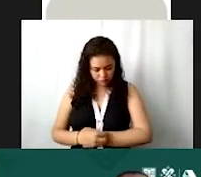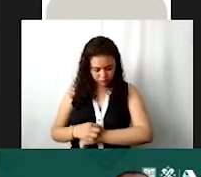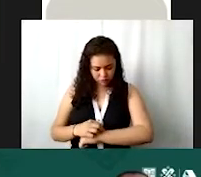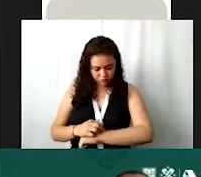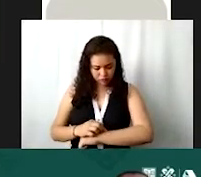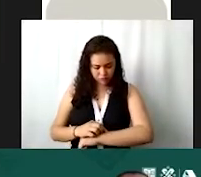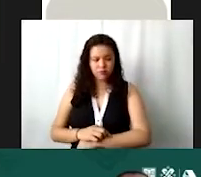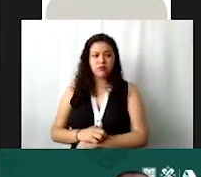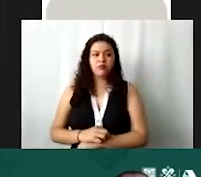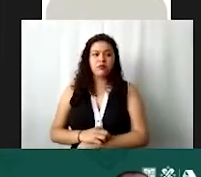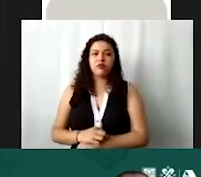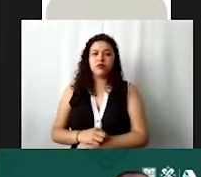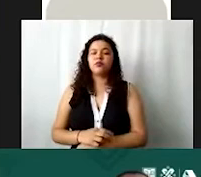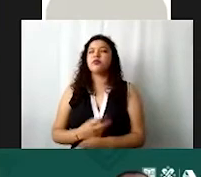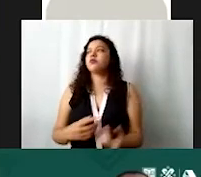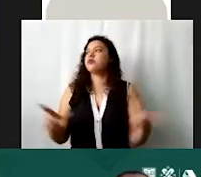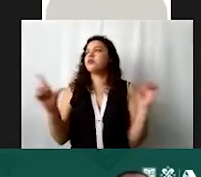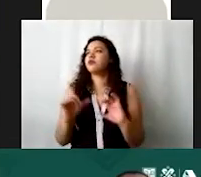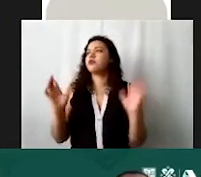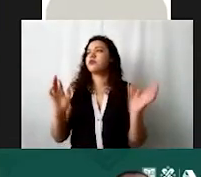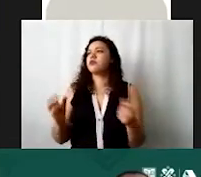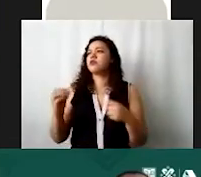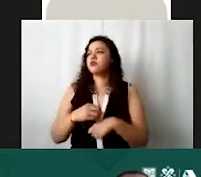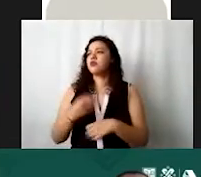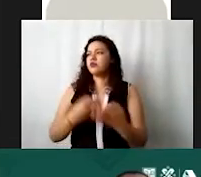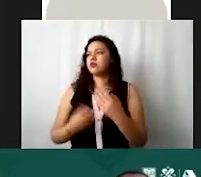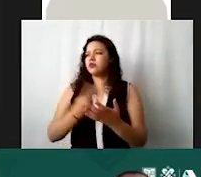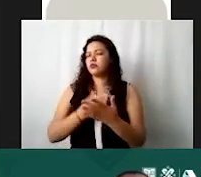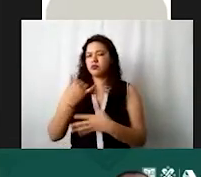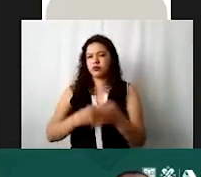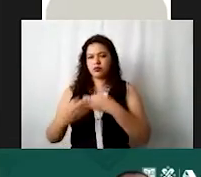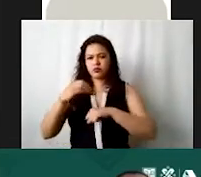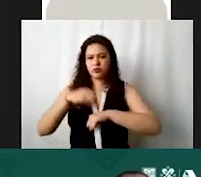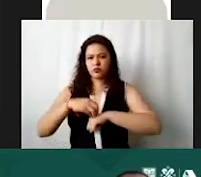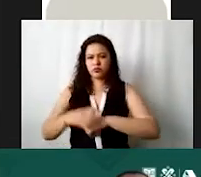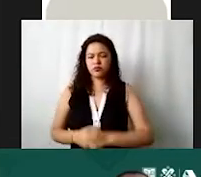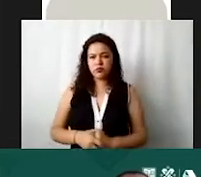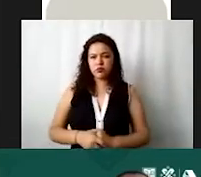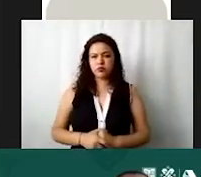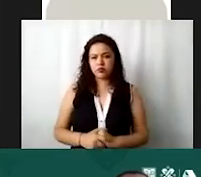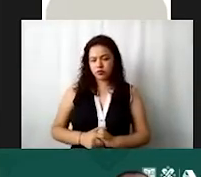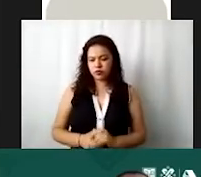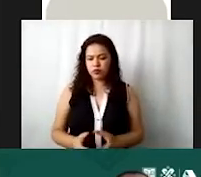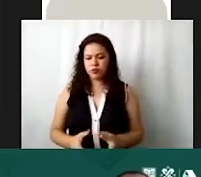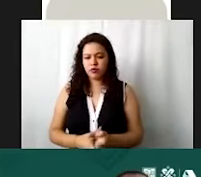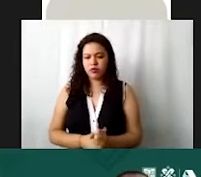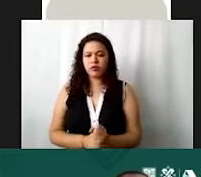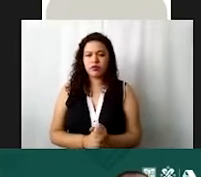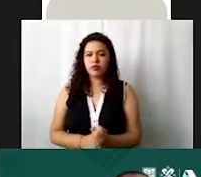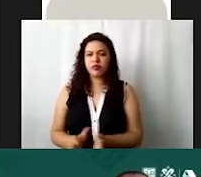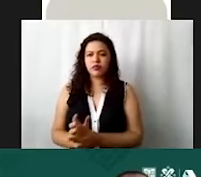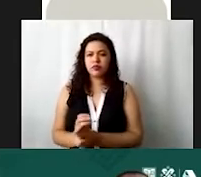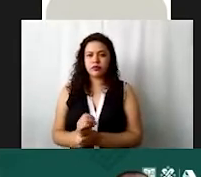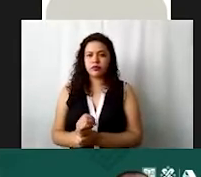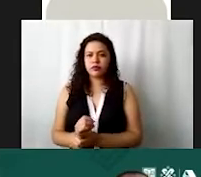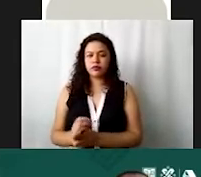listo listo entonces ya metimos todos nuestros proyectos ahora ya nos podemos ir a la parte del